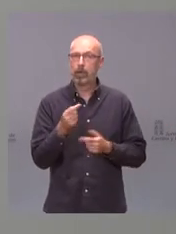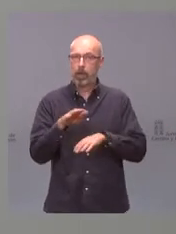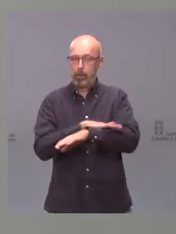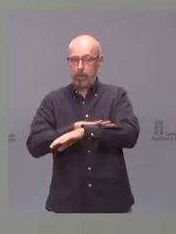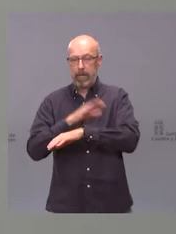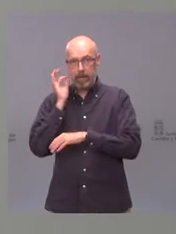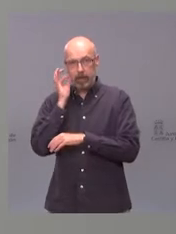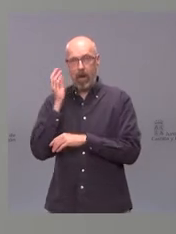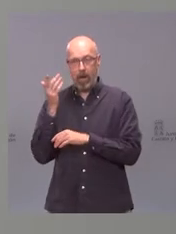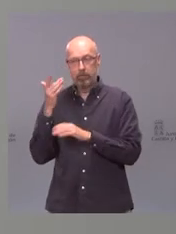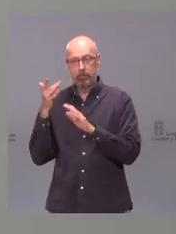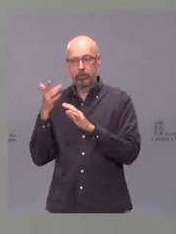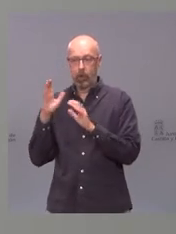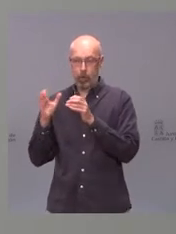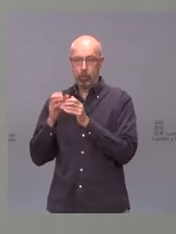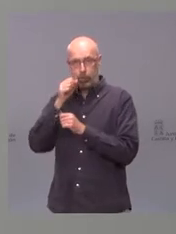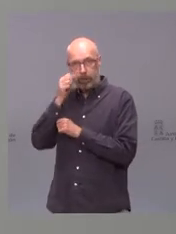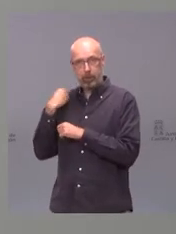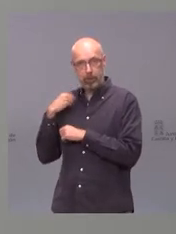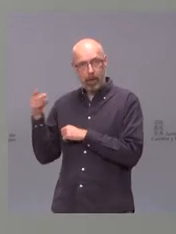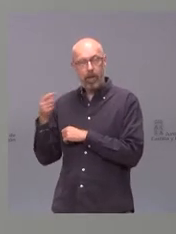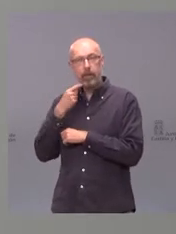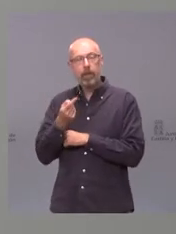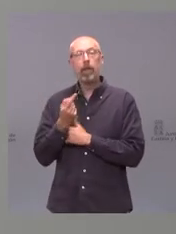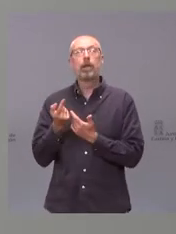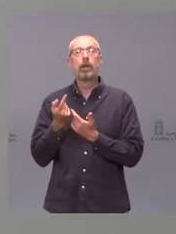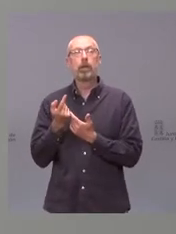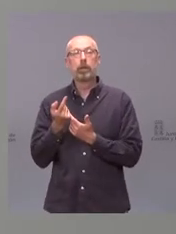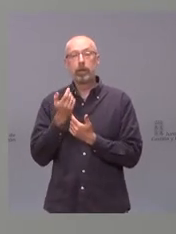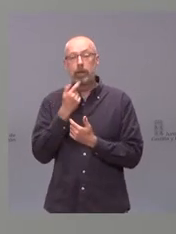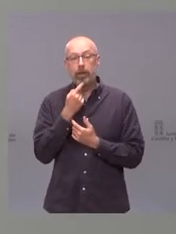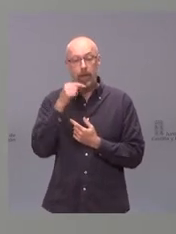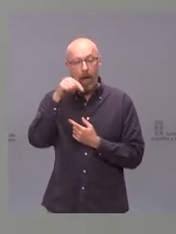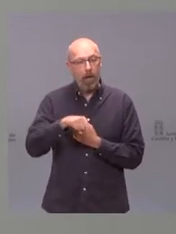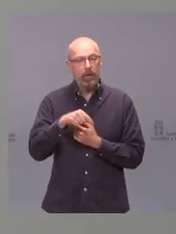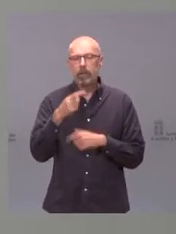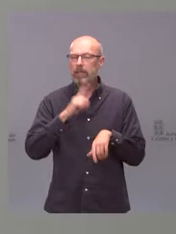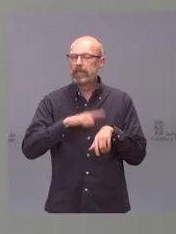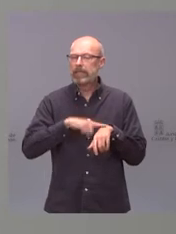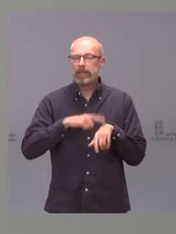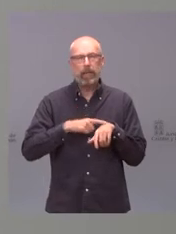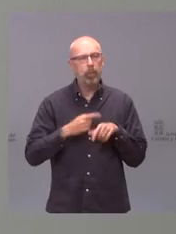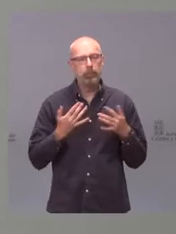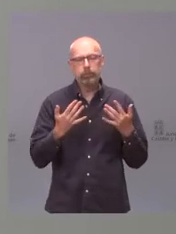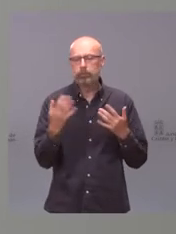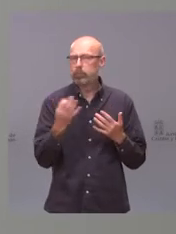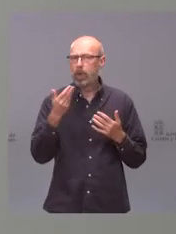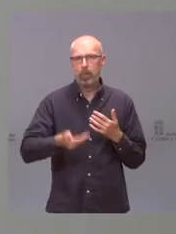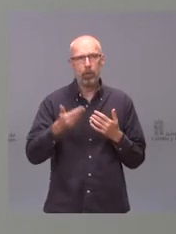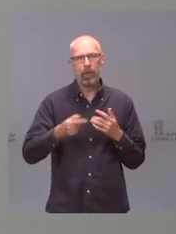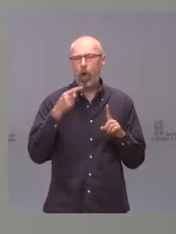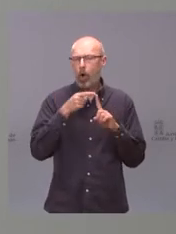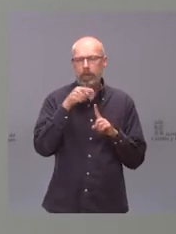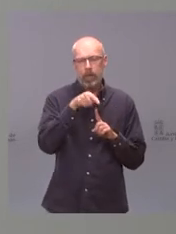del Partido Socialista, que decía que aquí lo que tenemos es que ganar tiempo y que el objetivo fundamental es que ganemos